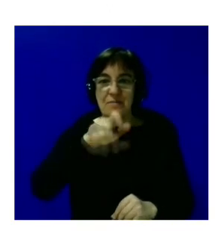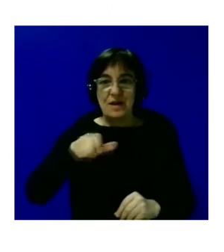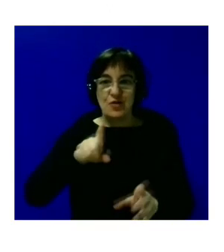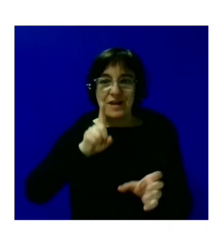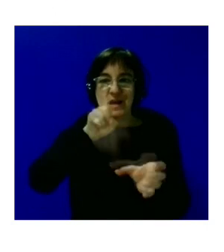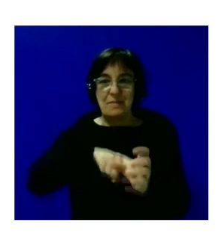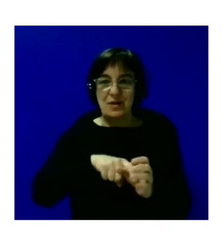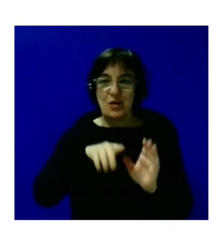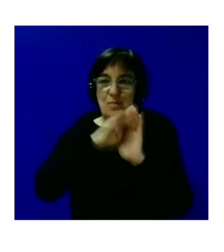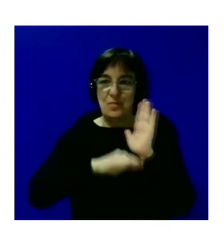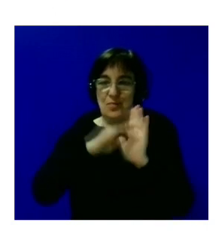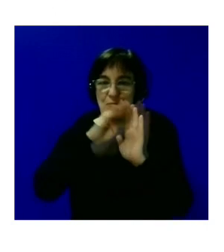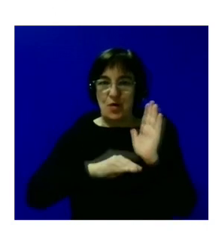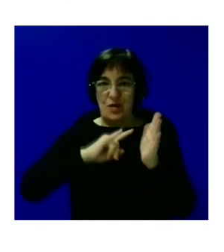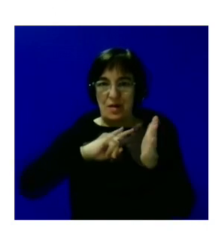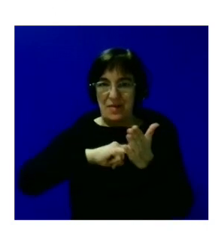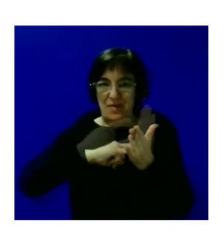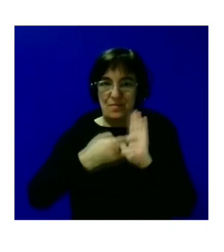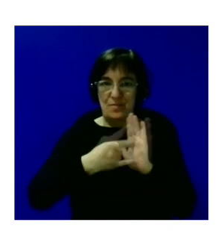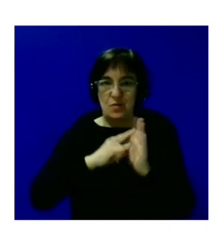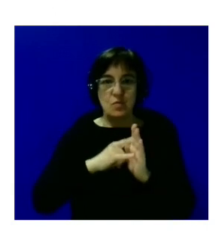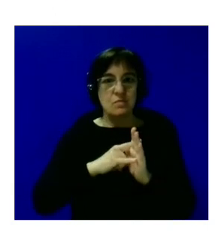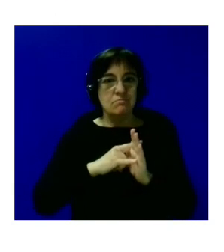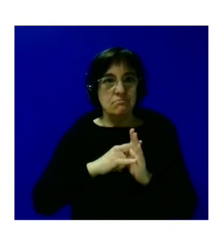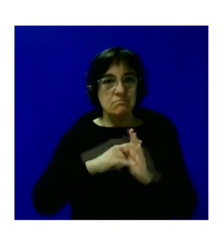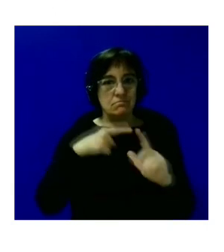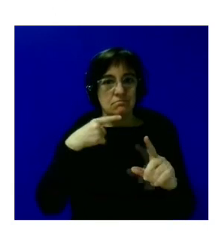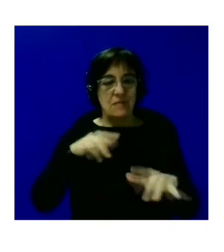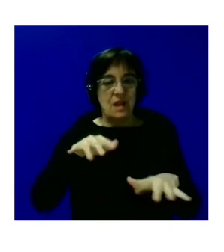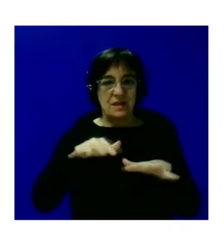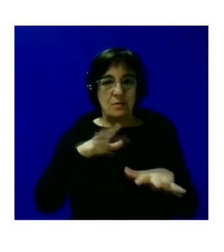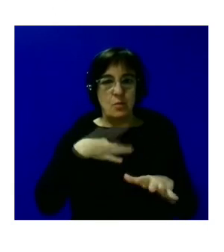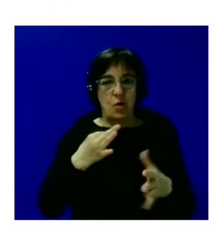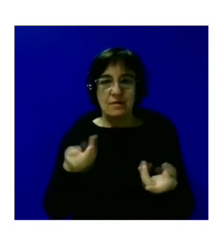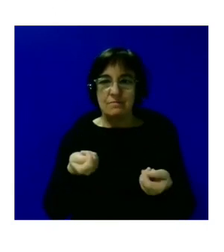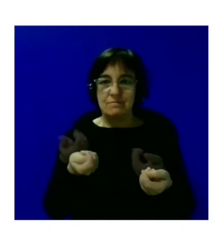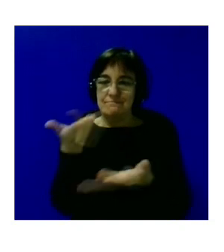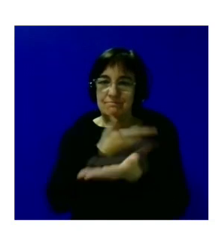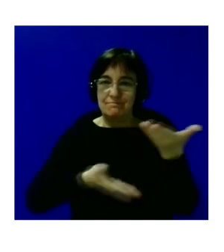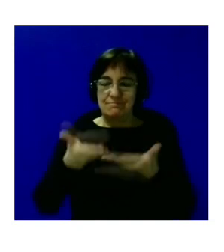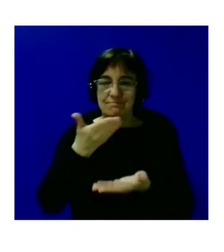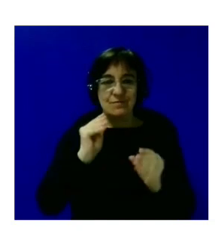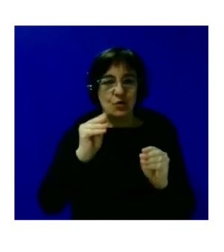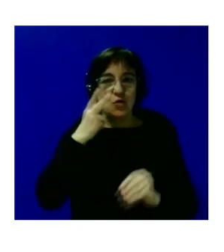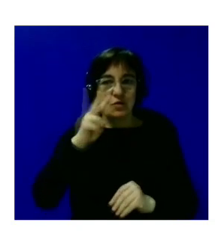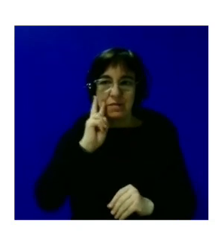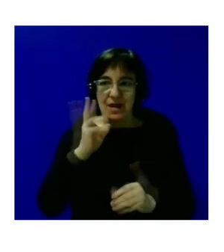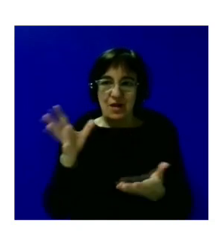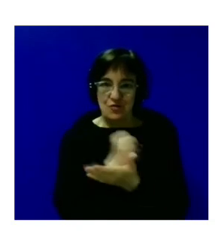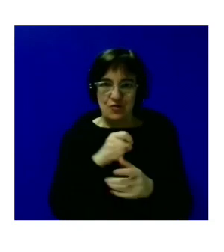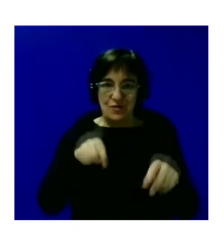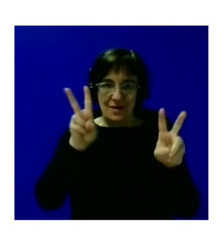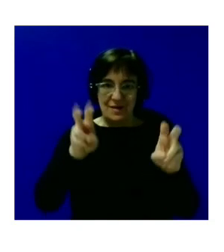participado en el programa Retoma tu vida de forma superactiva pues van a poder compartir con nosotros cuál ha sido la experiencia en todo esto